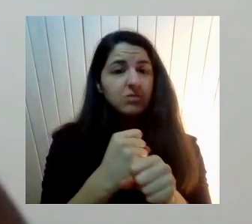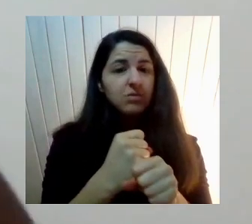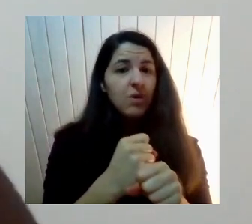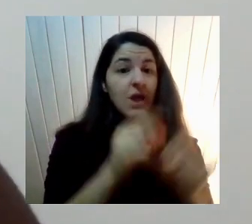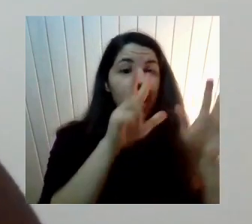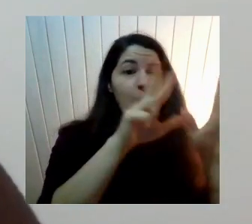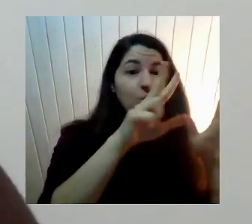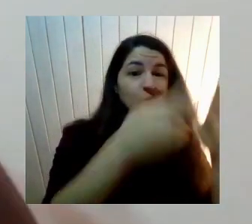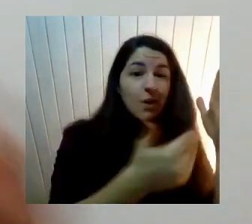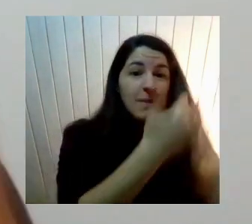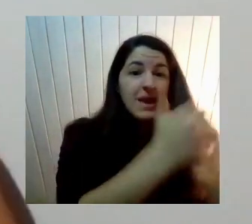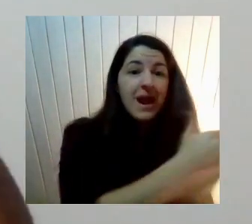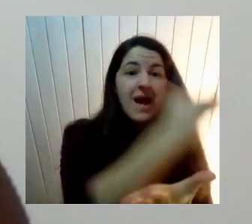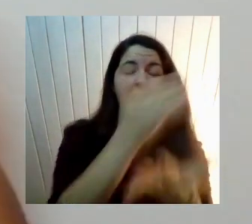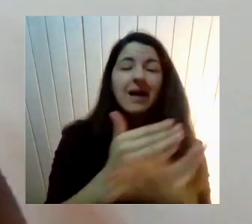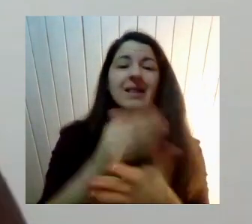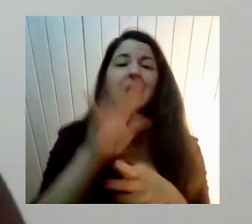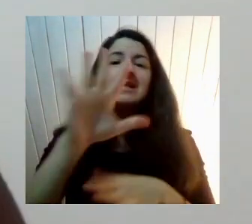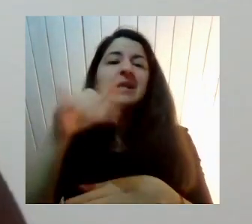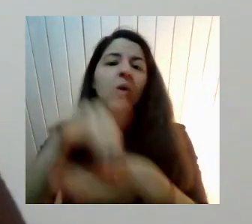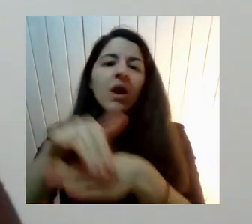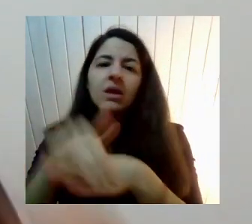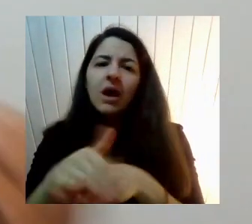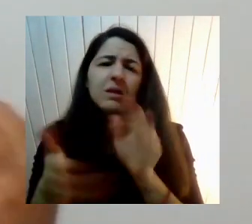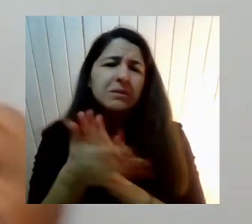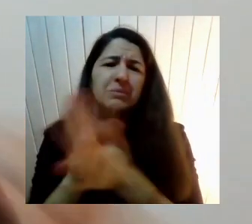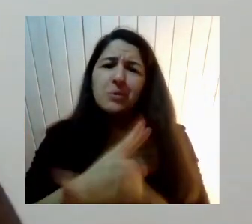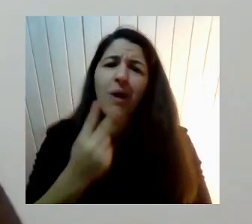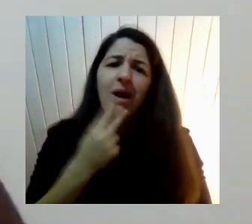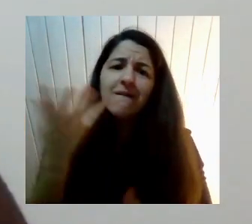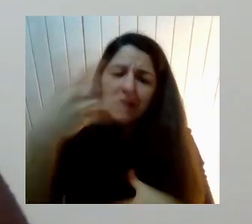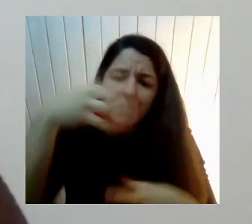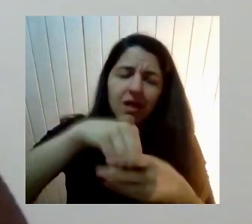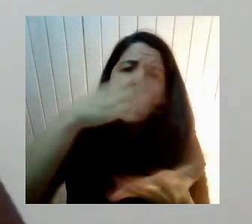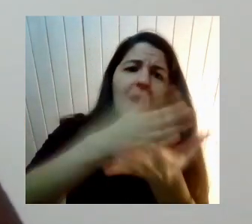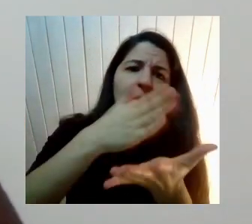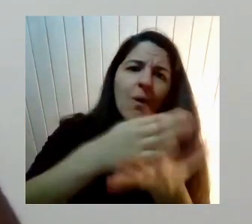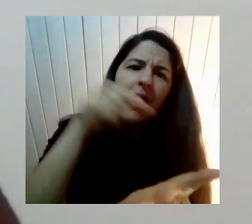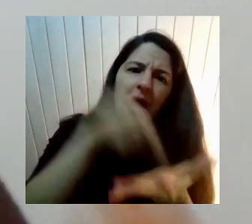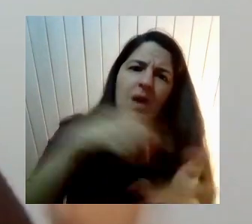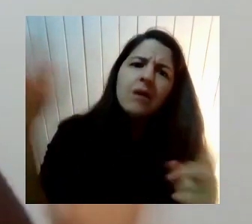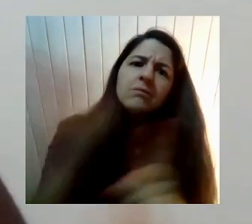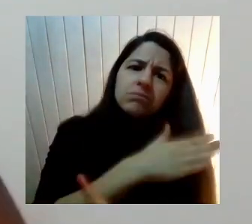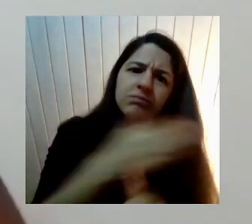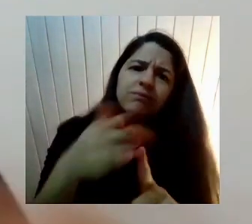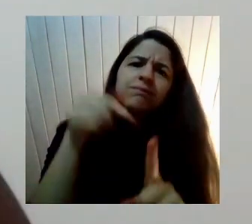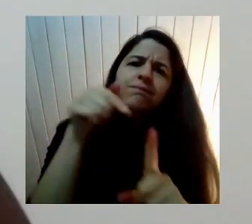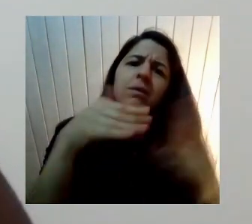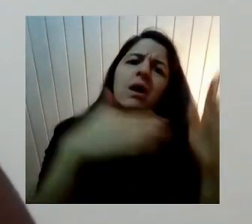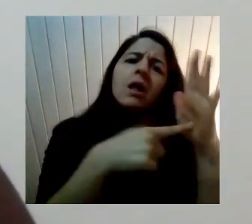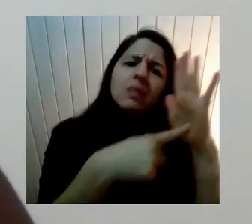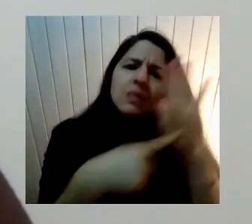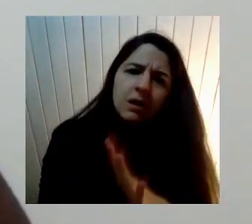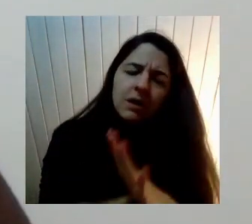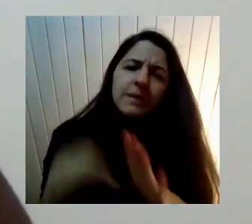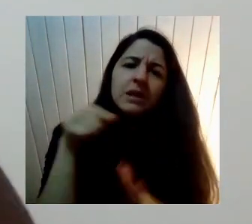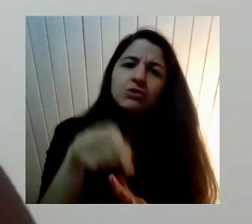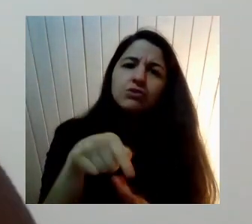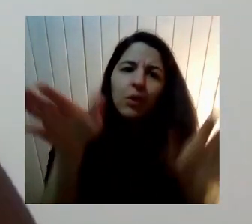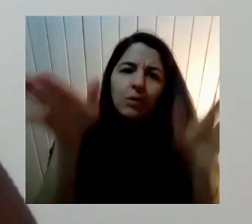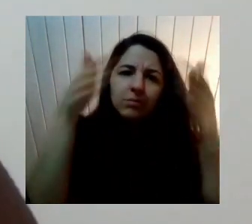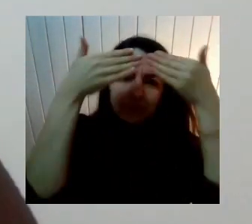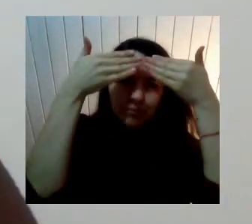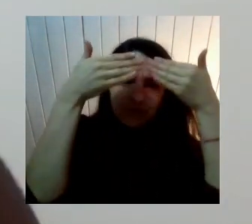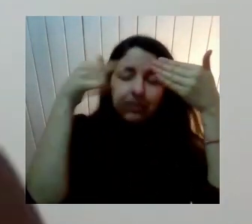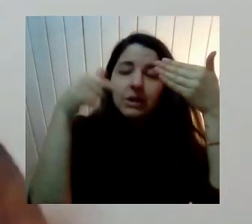4 5 de la tarde O sea La mayor parte de tu vida Está ahí En un lugar Que es profundamente Discriminador En una escuela Que no abre espacio Para las distintas